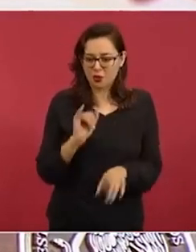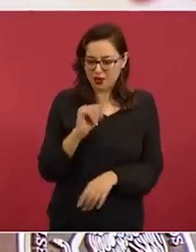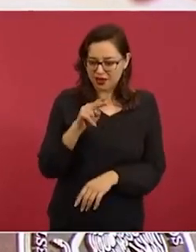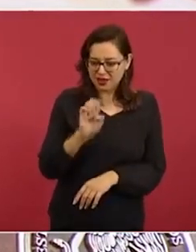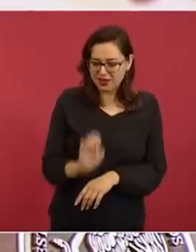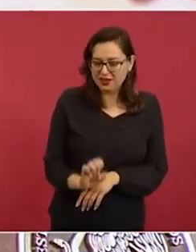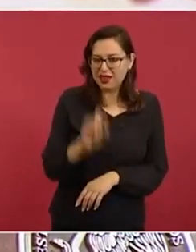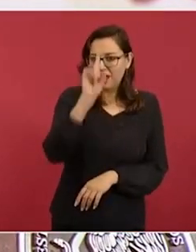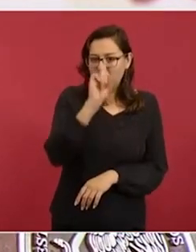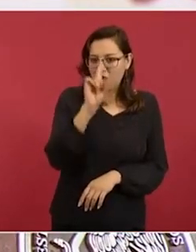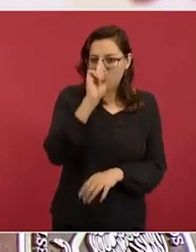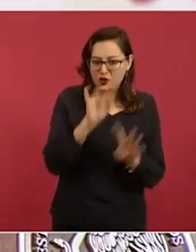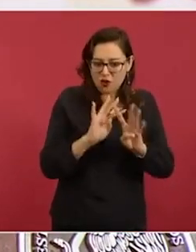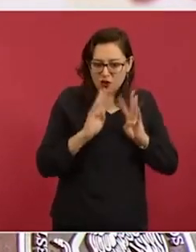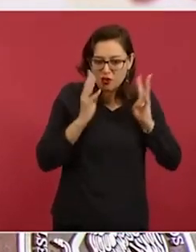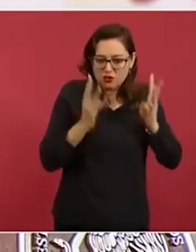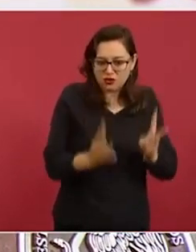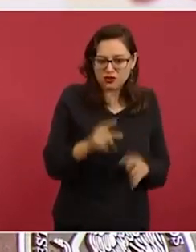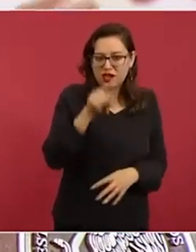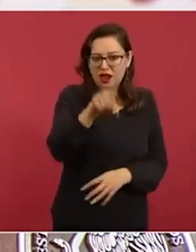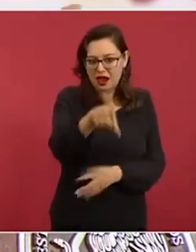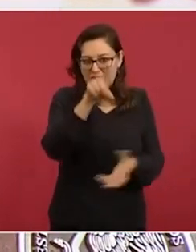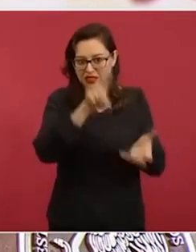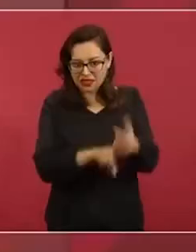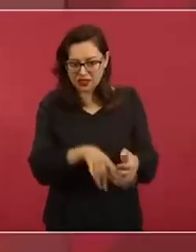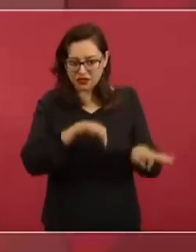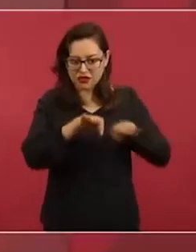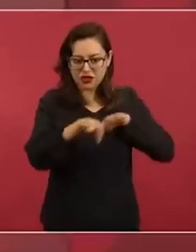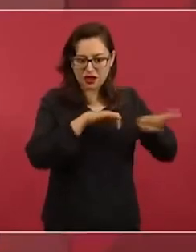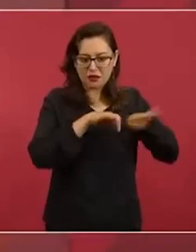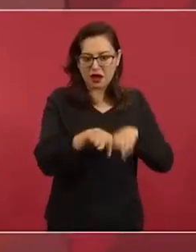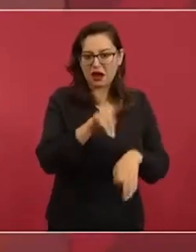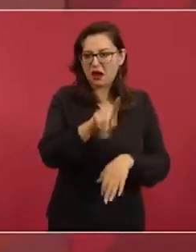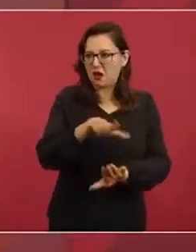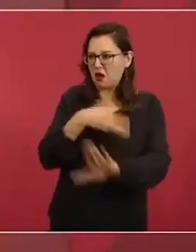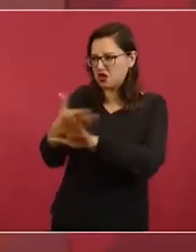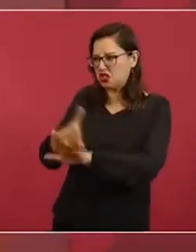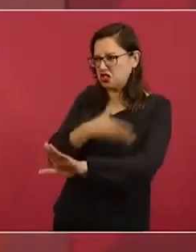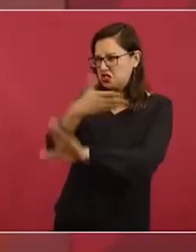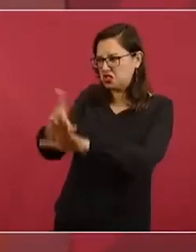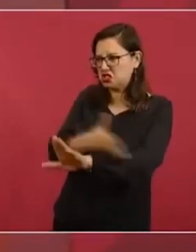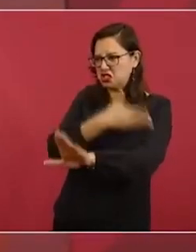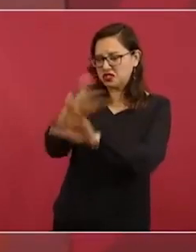INE y el presidente lo mismo.